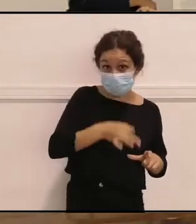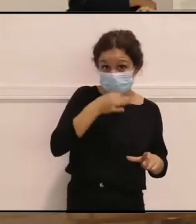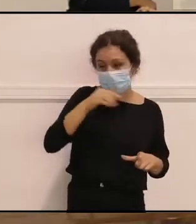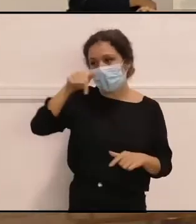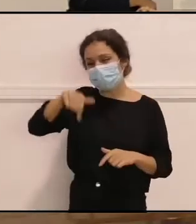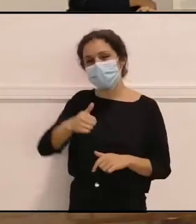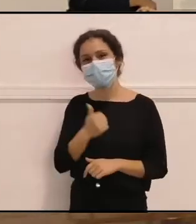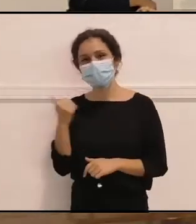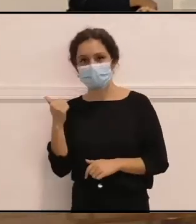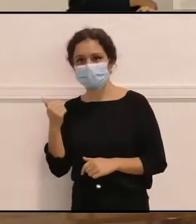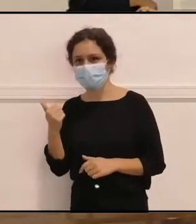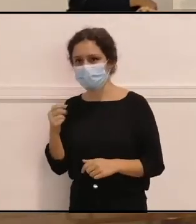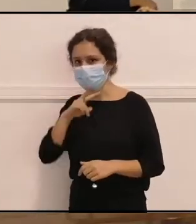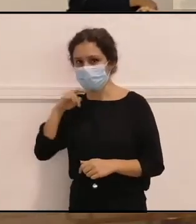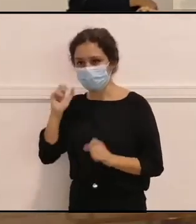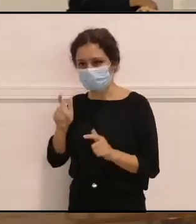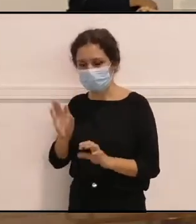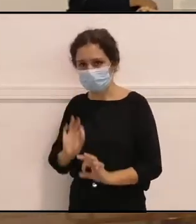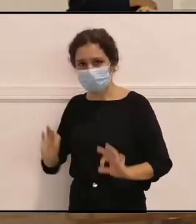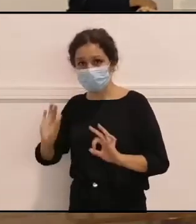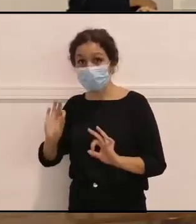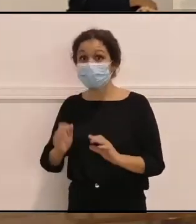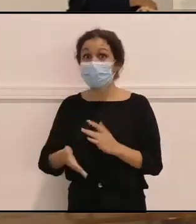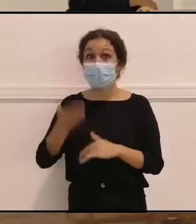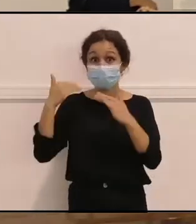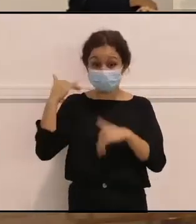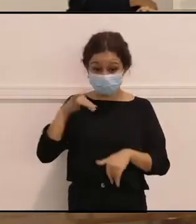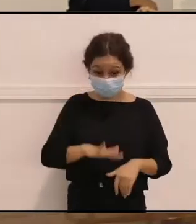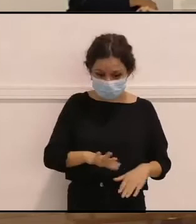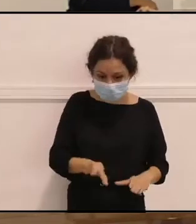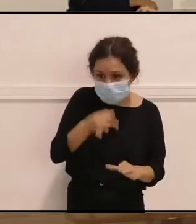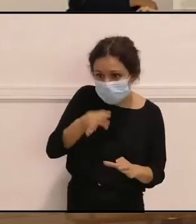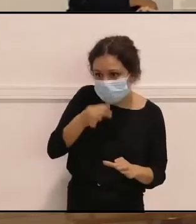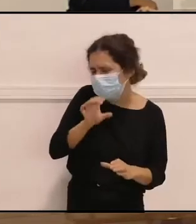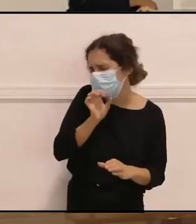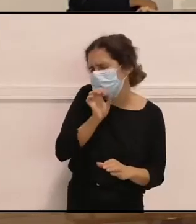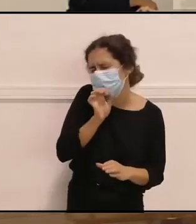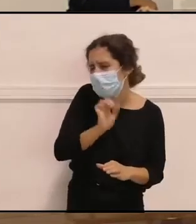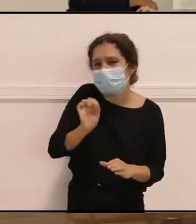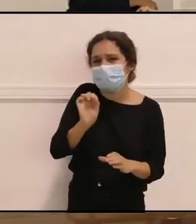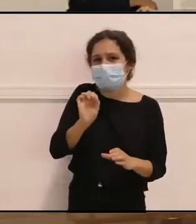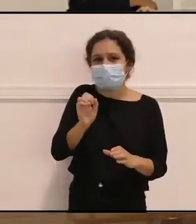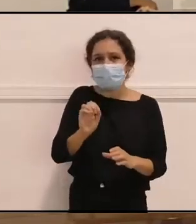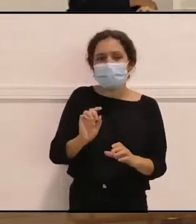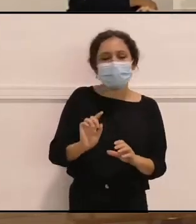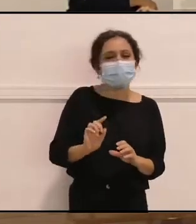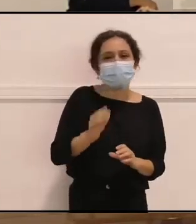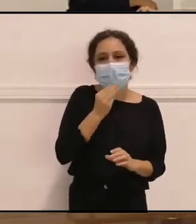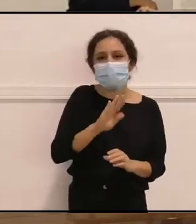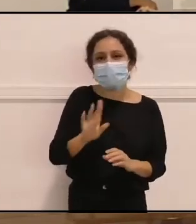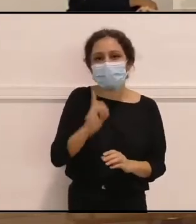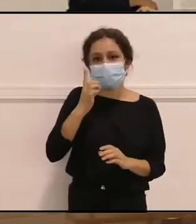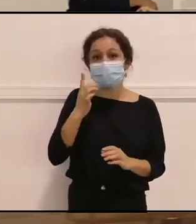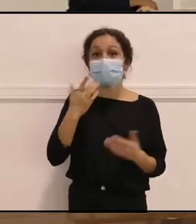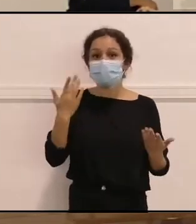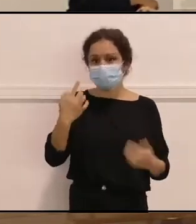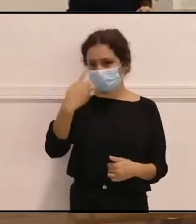Occidente, para nosotros era el mejor paquete de galletas del mundo, ¿no? Entonces, y me traslado a un momento